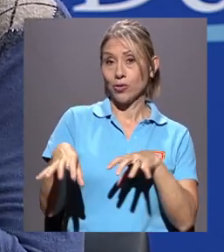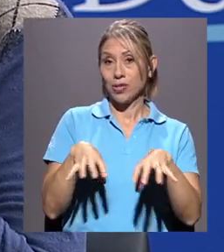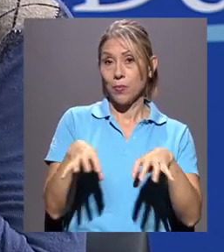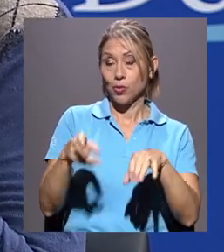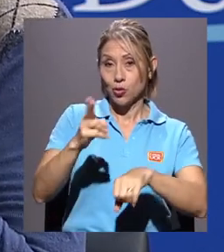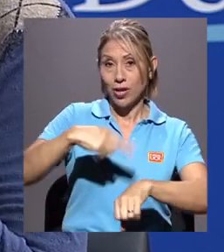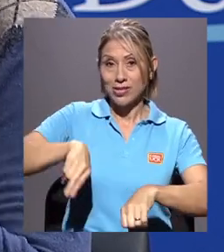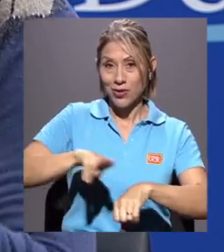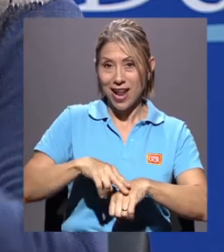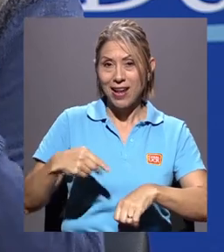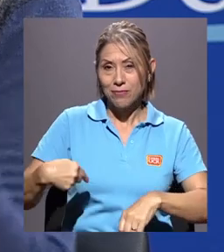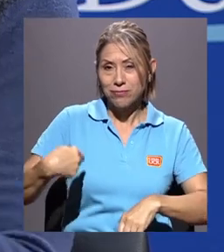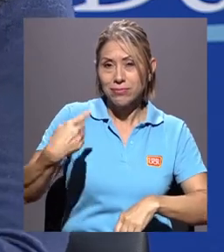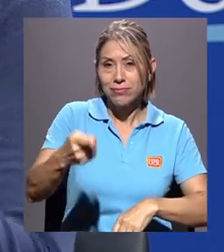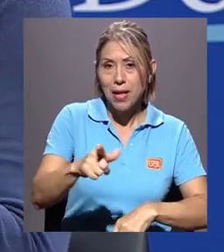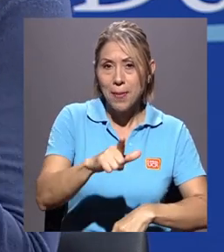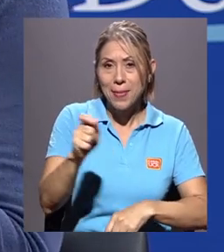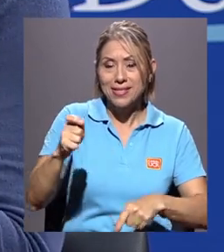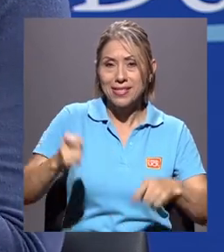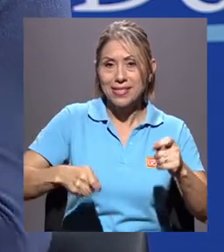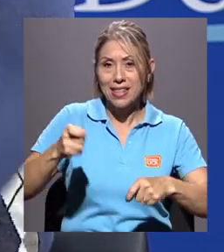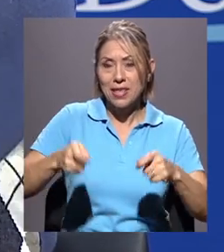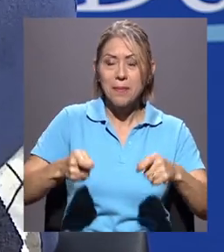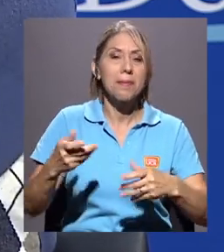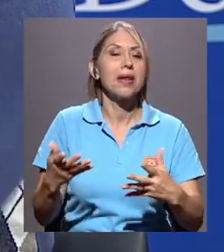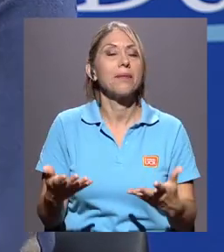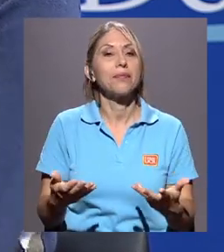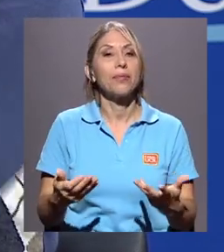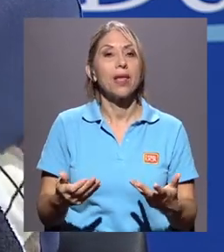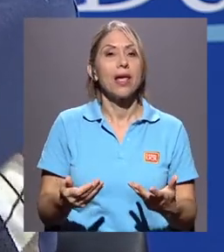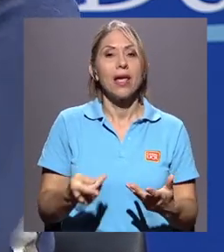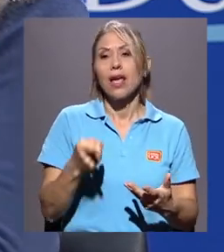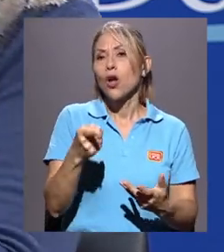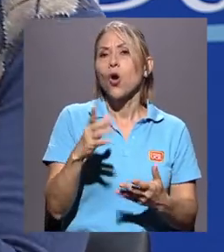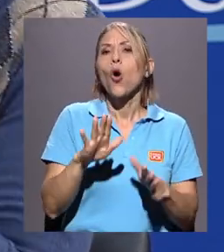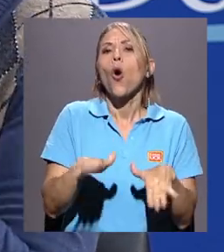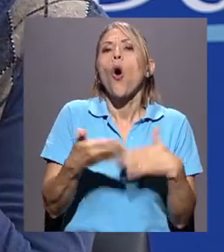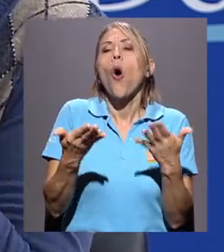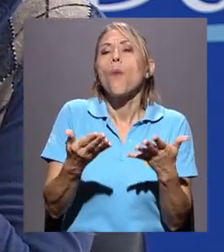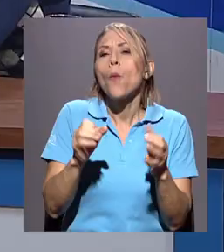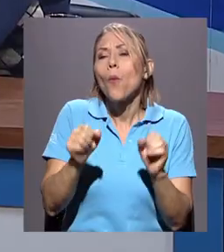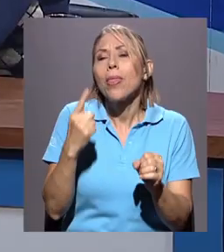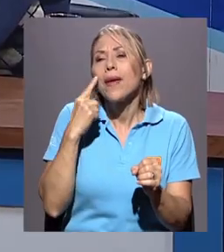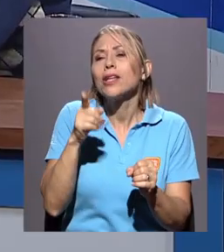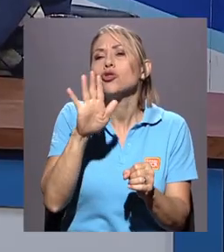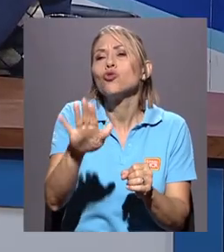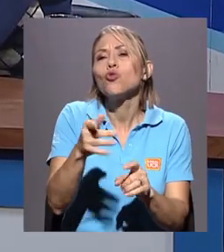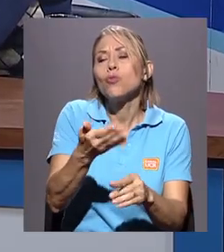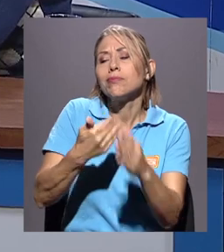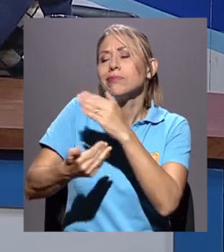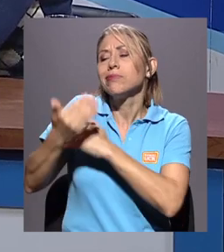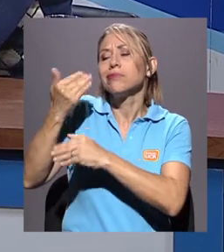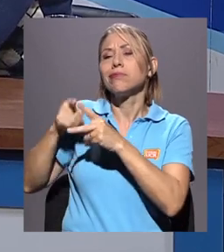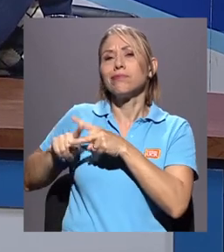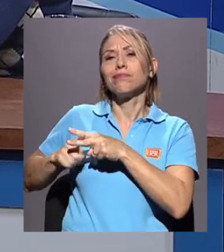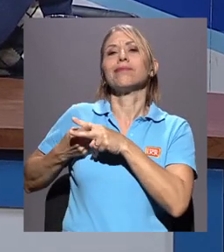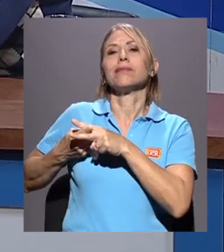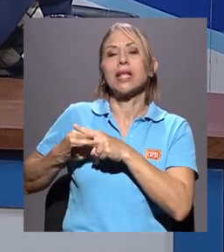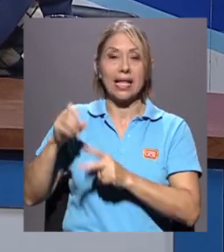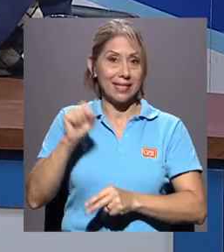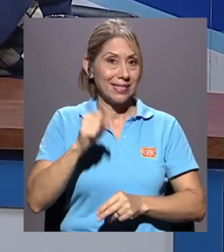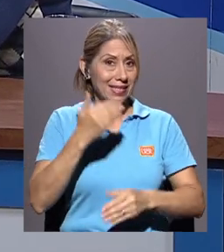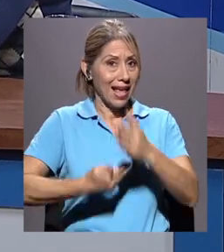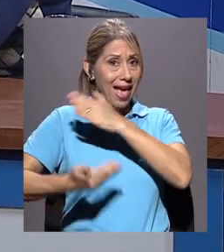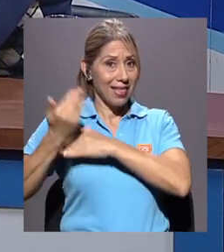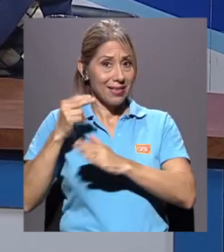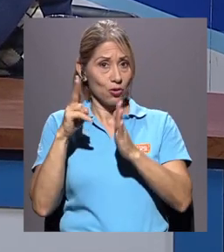septiembre, ¿cómo encierra o cómo engloba este génesis de ustedes como Pridena? Claro, desde que el Pridena surge en el año 2002